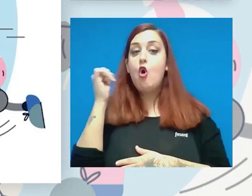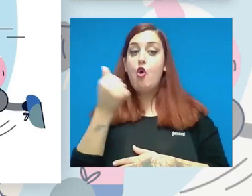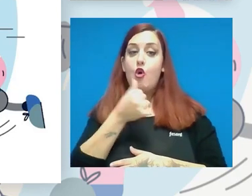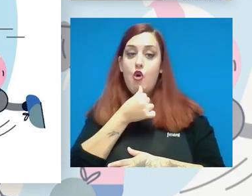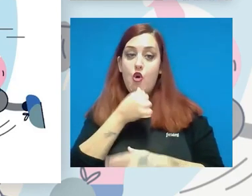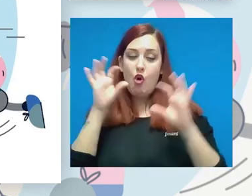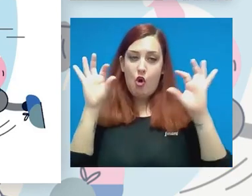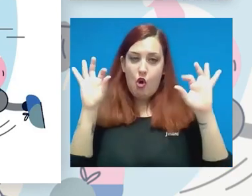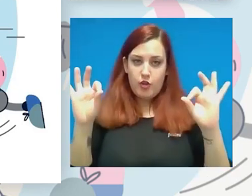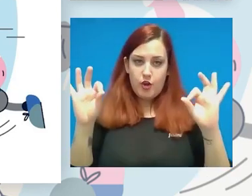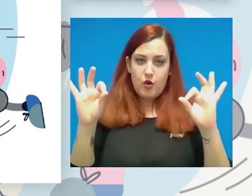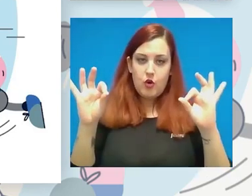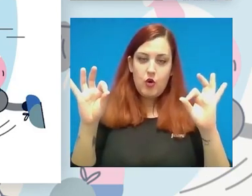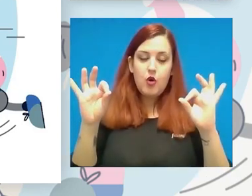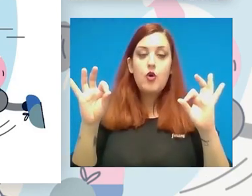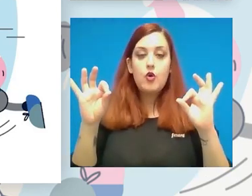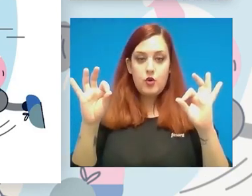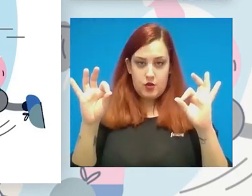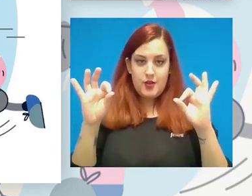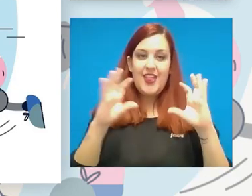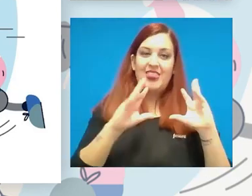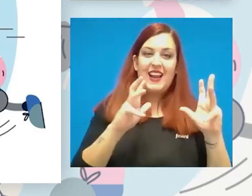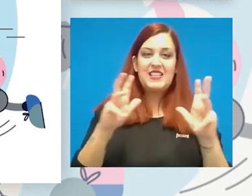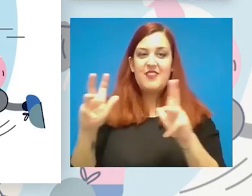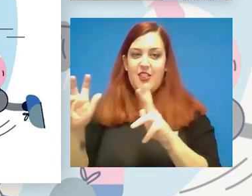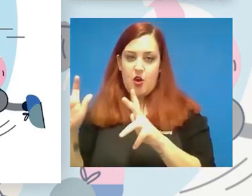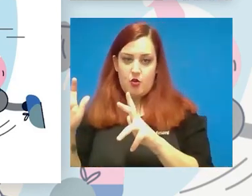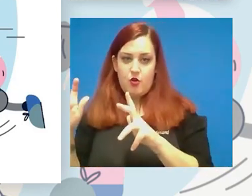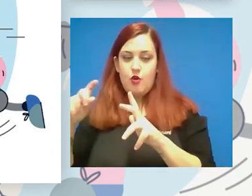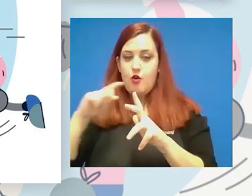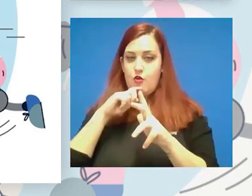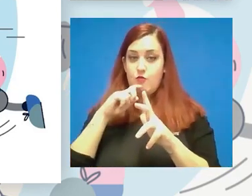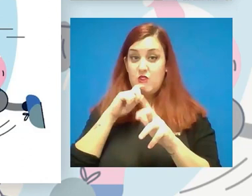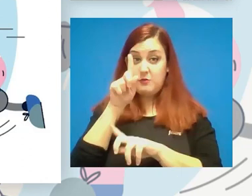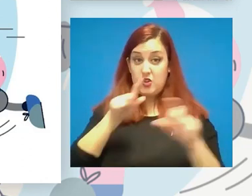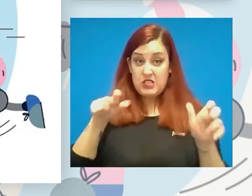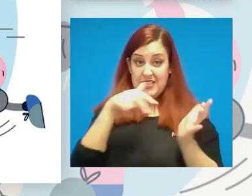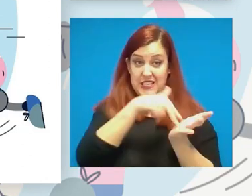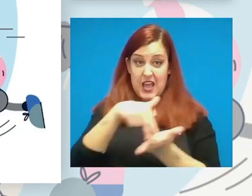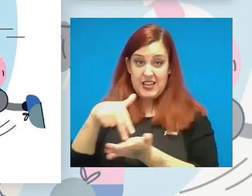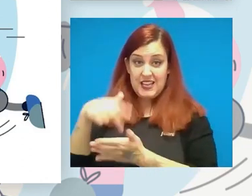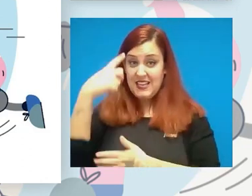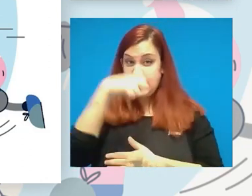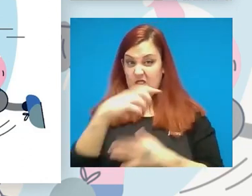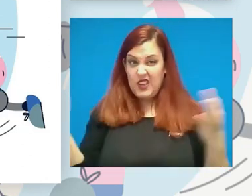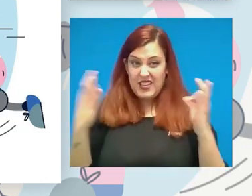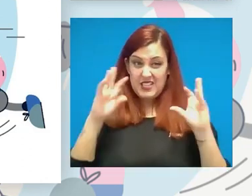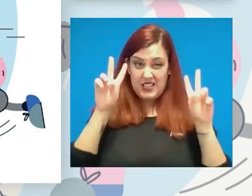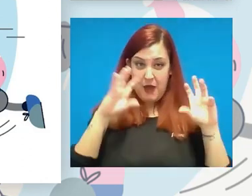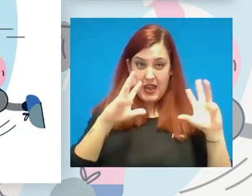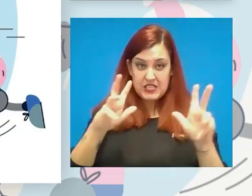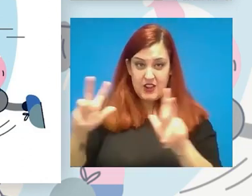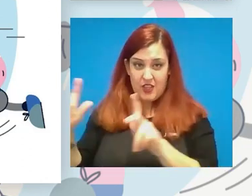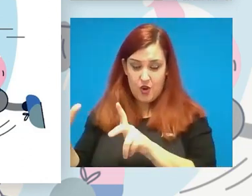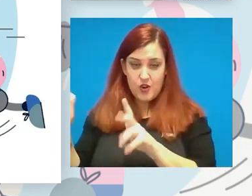desajuste era cómo alinear el código de clasificación, mucho de lo que se dice aquí sabréis qué es esto de la clasificación, cómo se